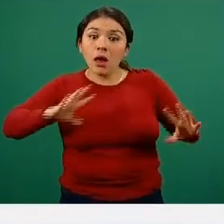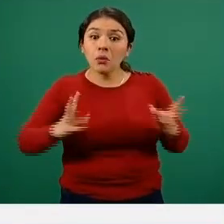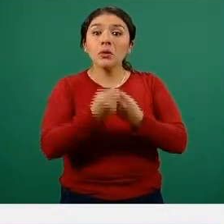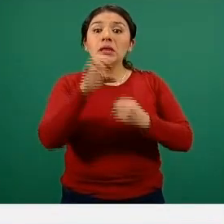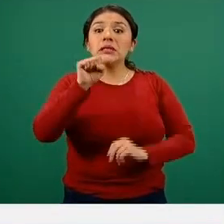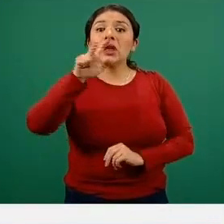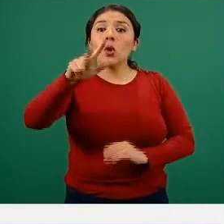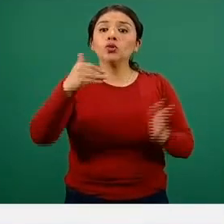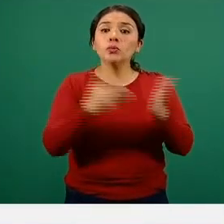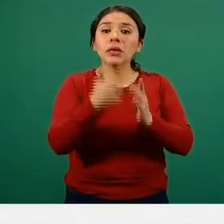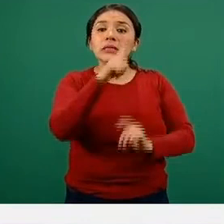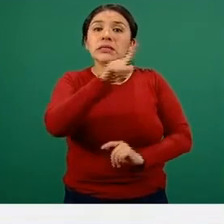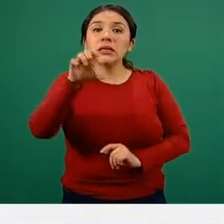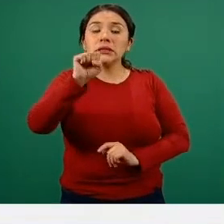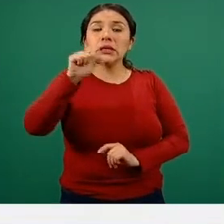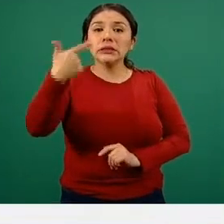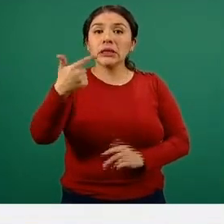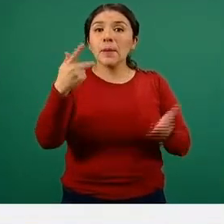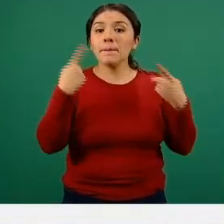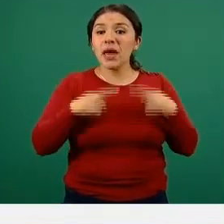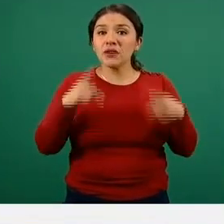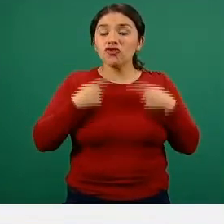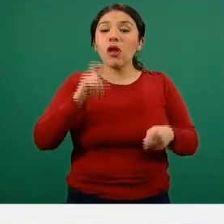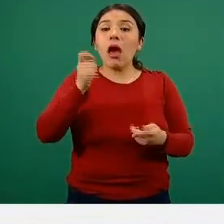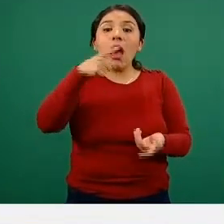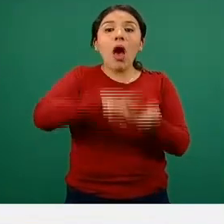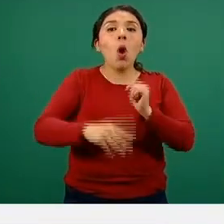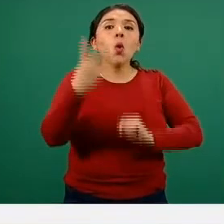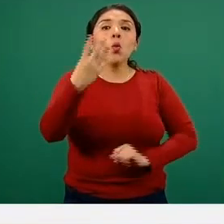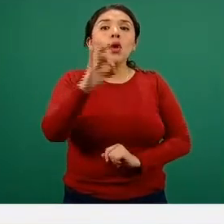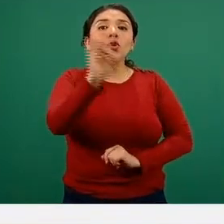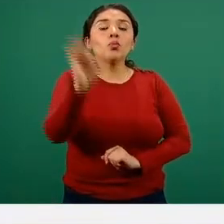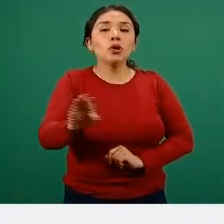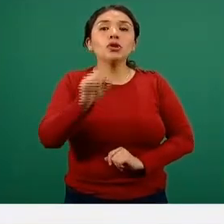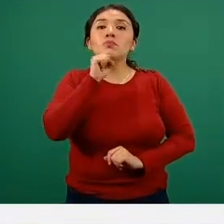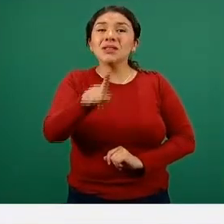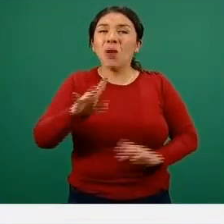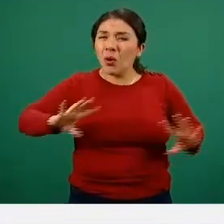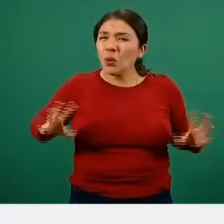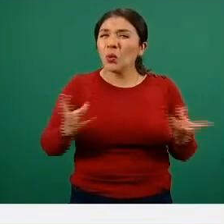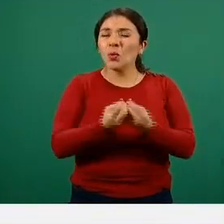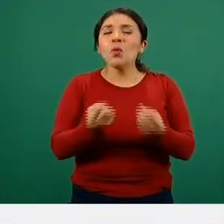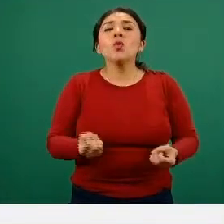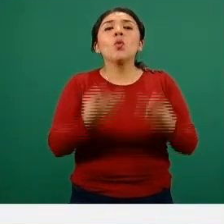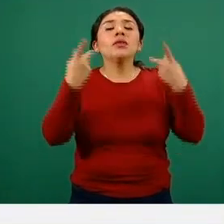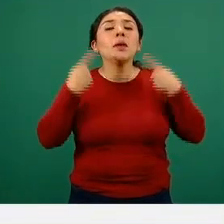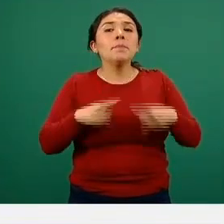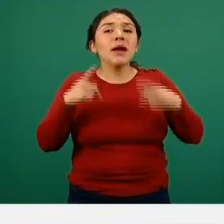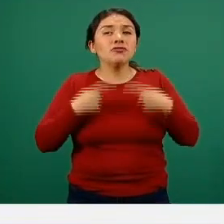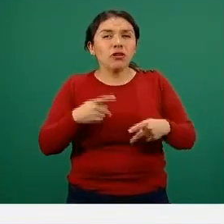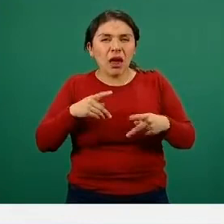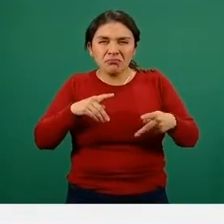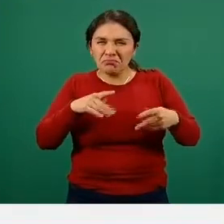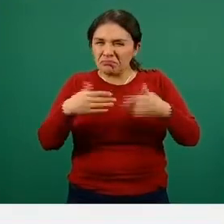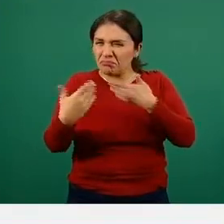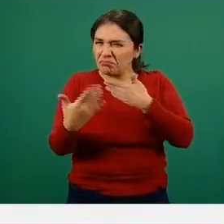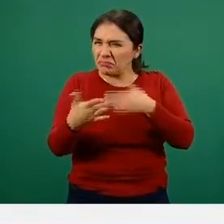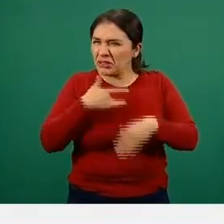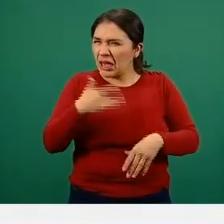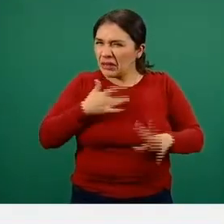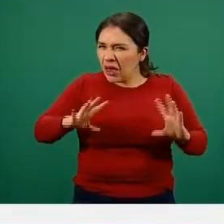767 y representan justo al 4 por ciento de este total de casos estimados. Son